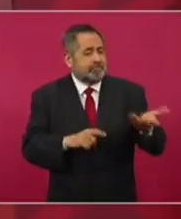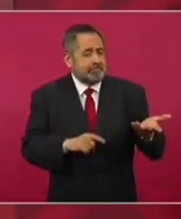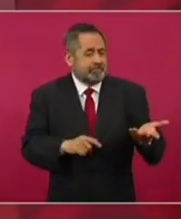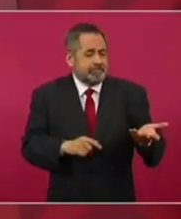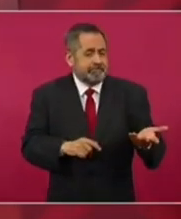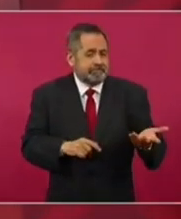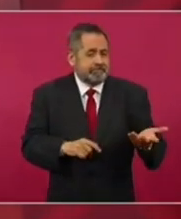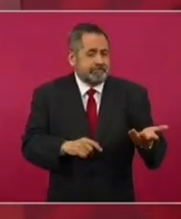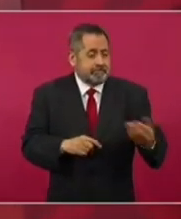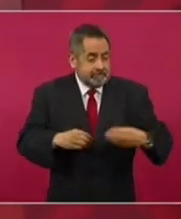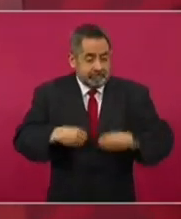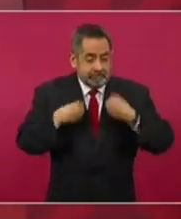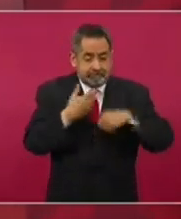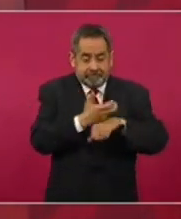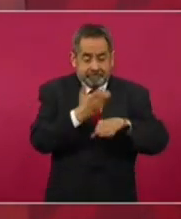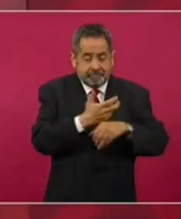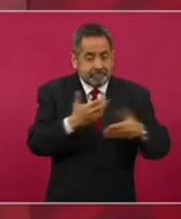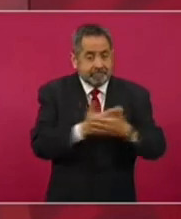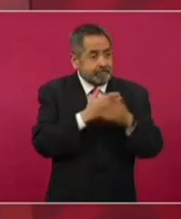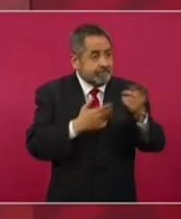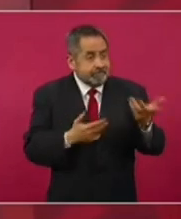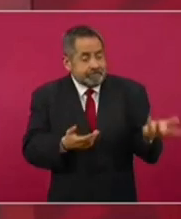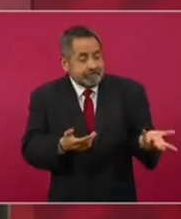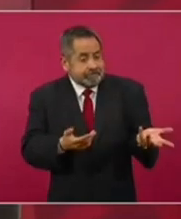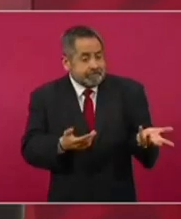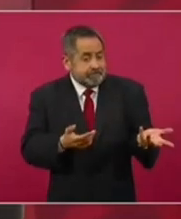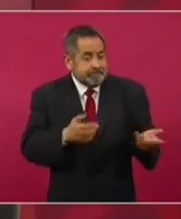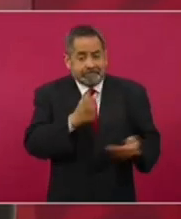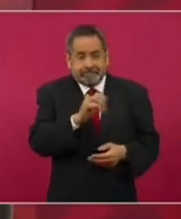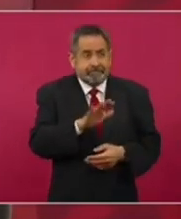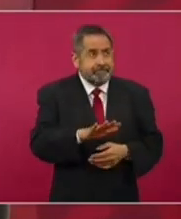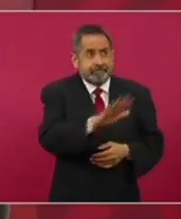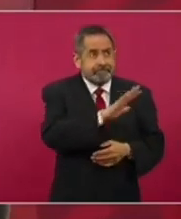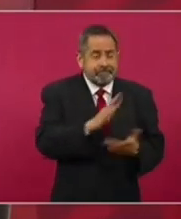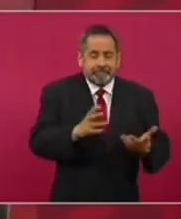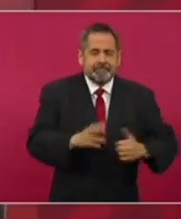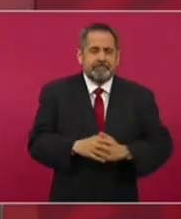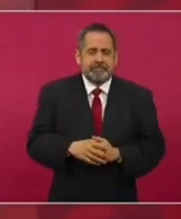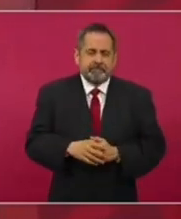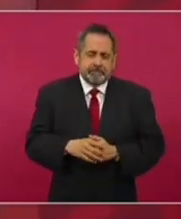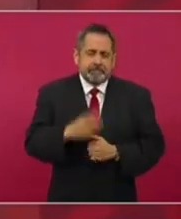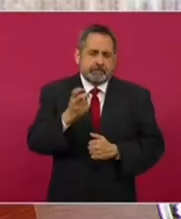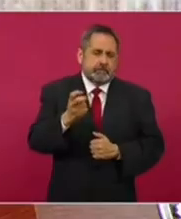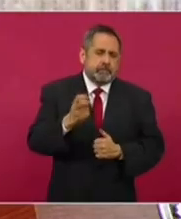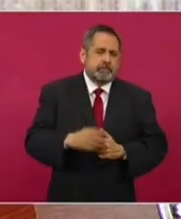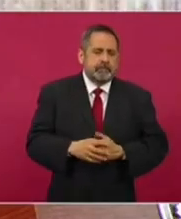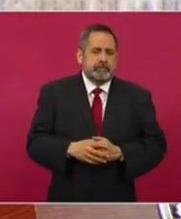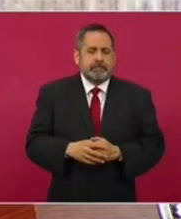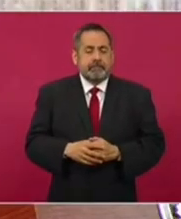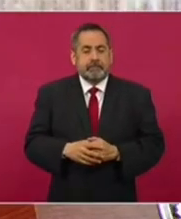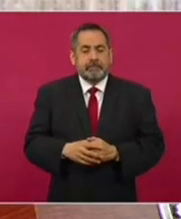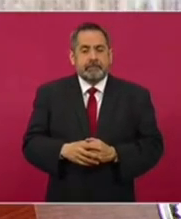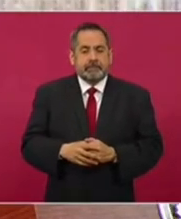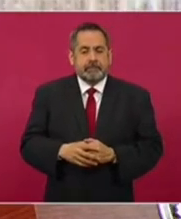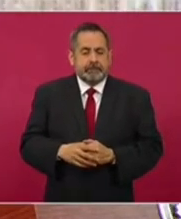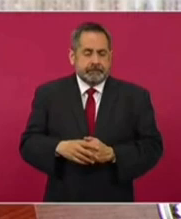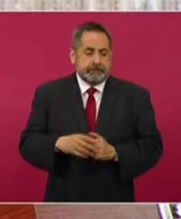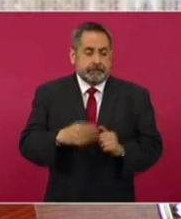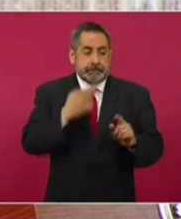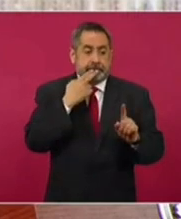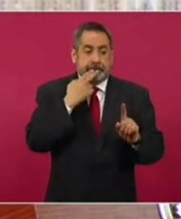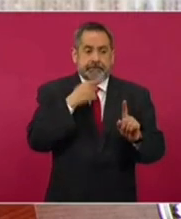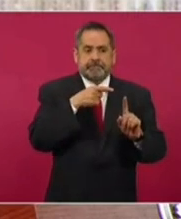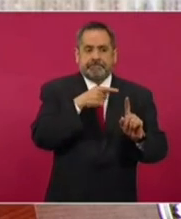los que predominan del otro lado. Entonces, ese es un elemento a favor.